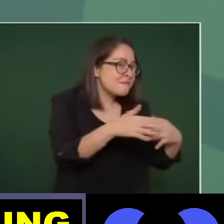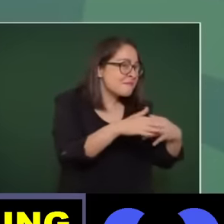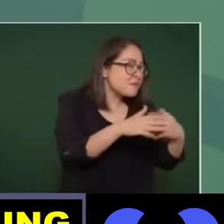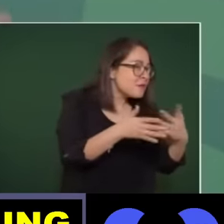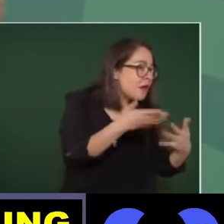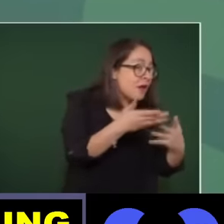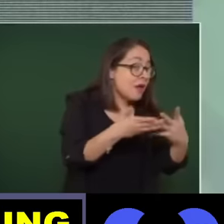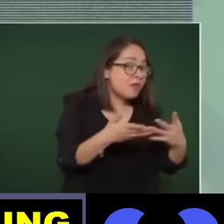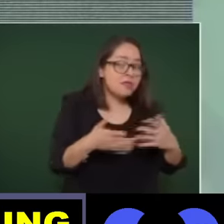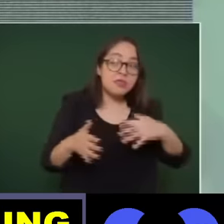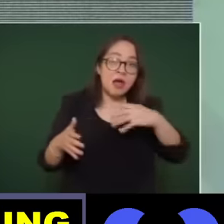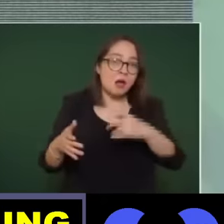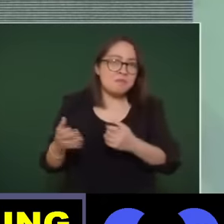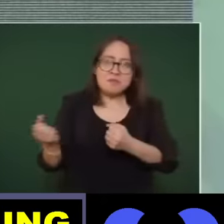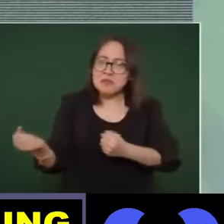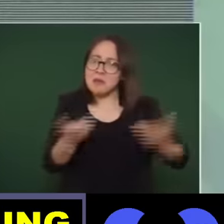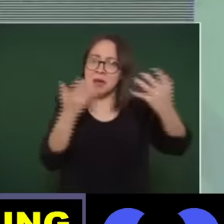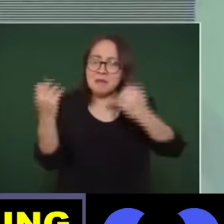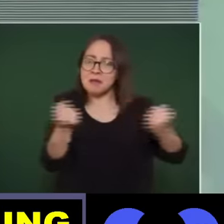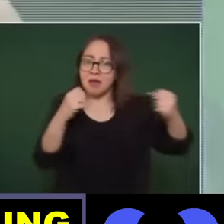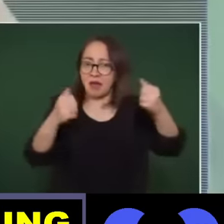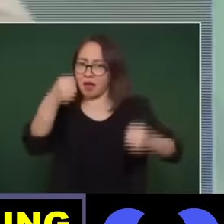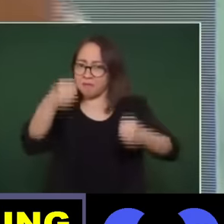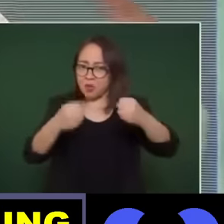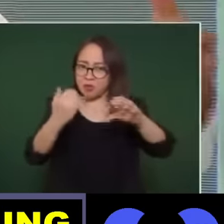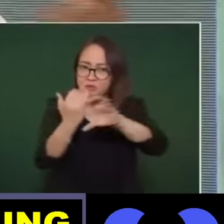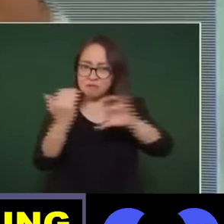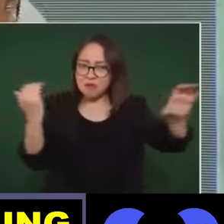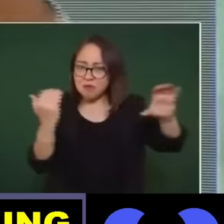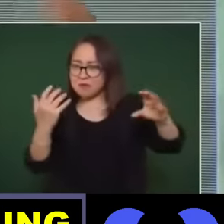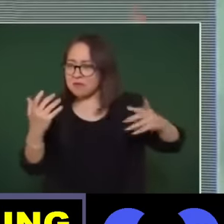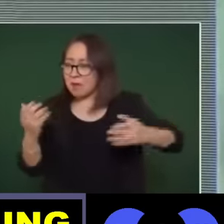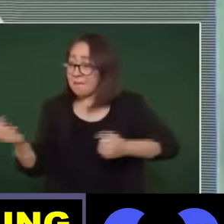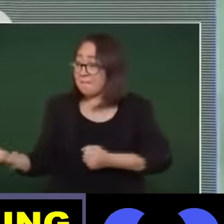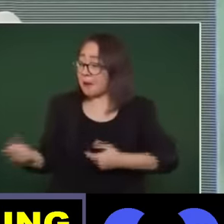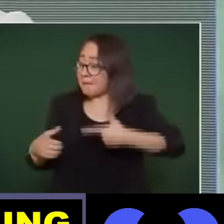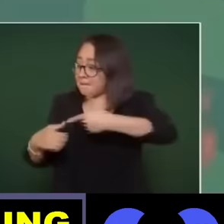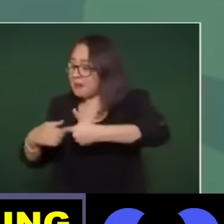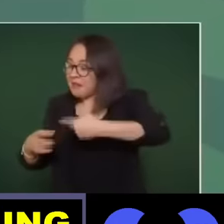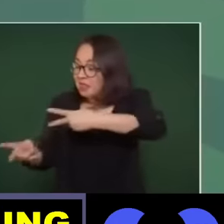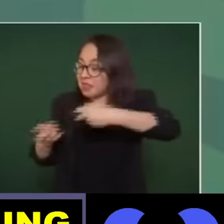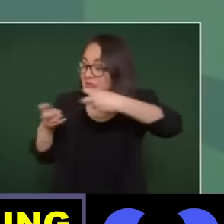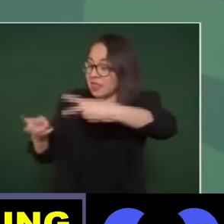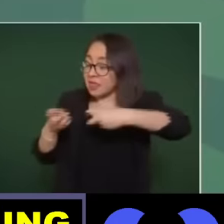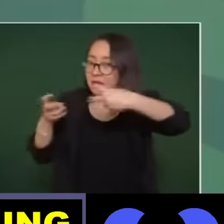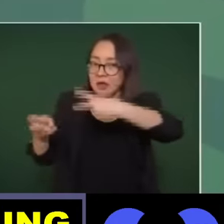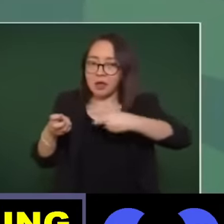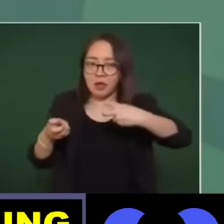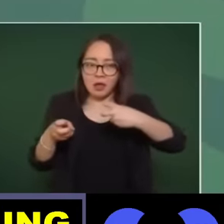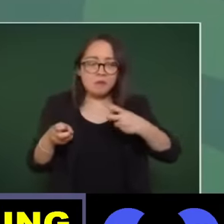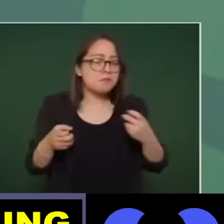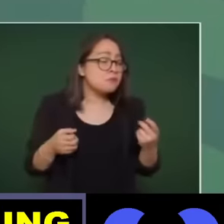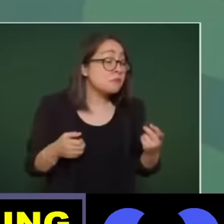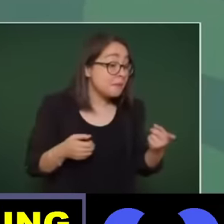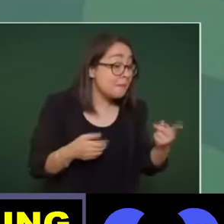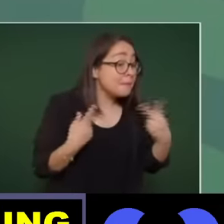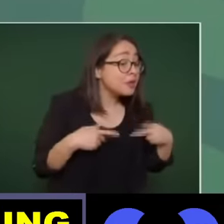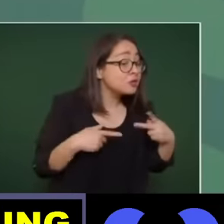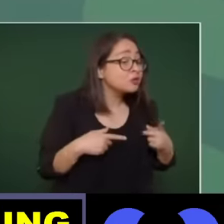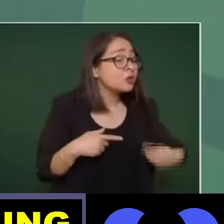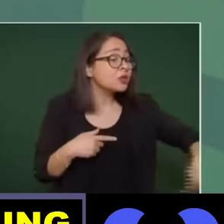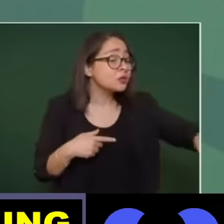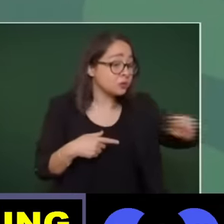sacaban pipas y para tener el apoyo de la gente les dejaban que